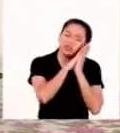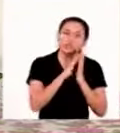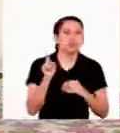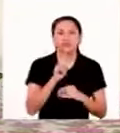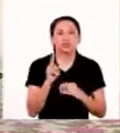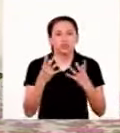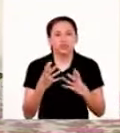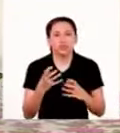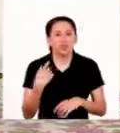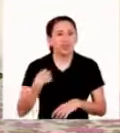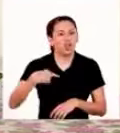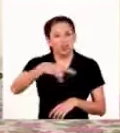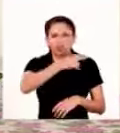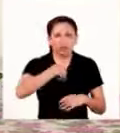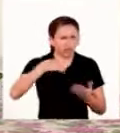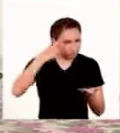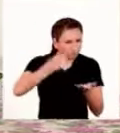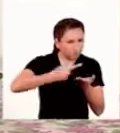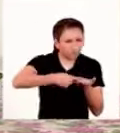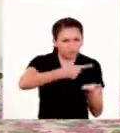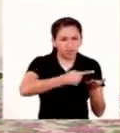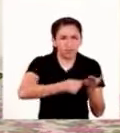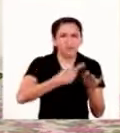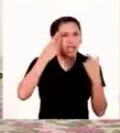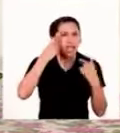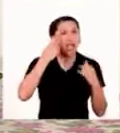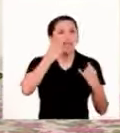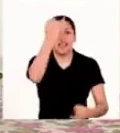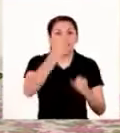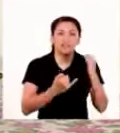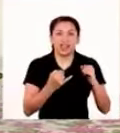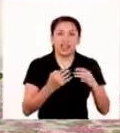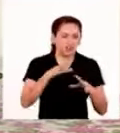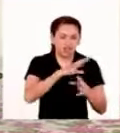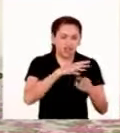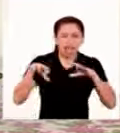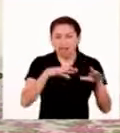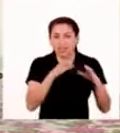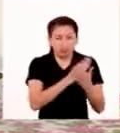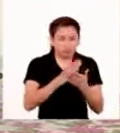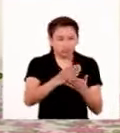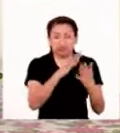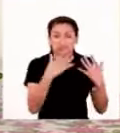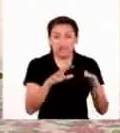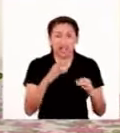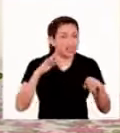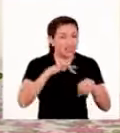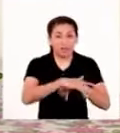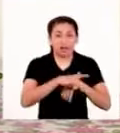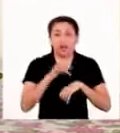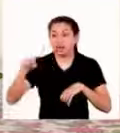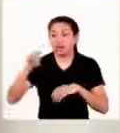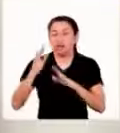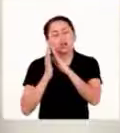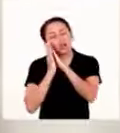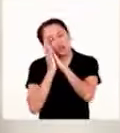dormir así que decidimos terminar nuestras labores del día más temprano para que pudiera descansar mejor